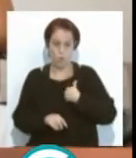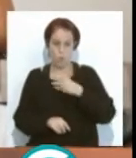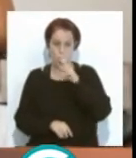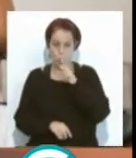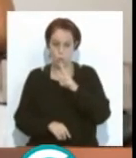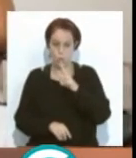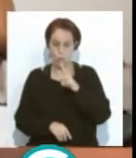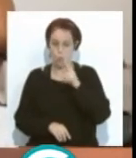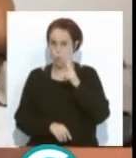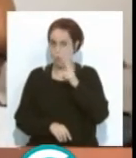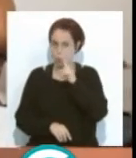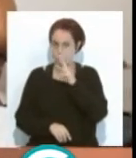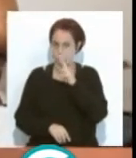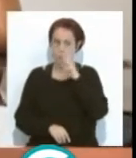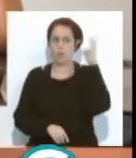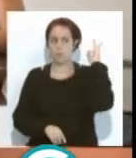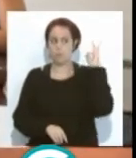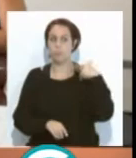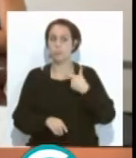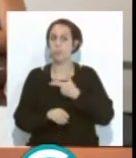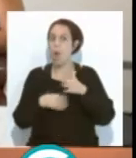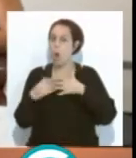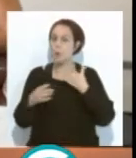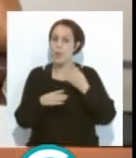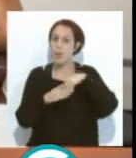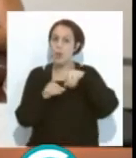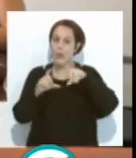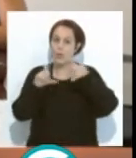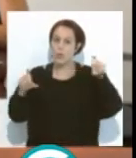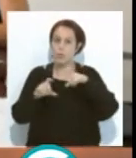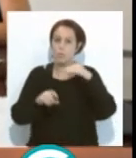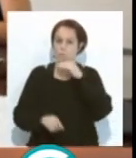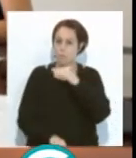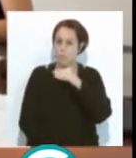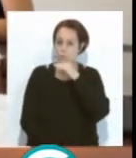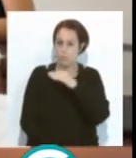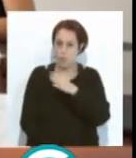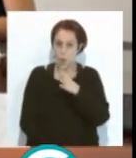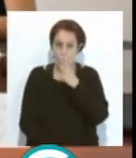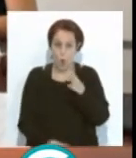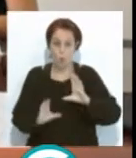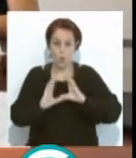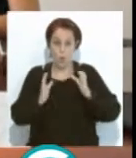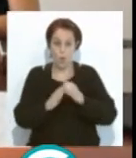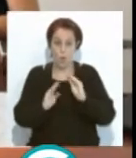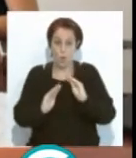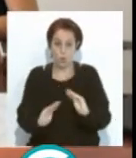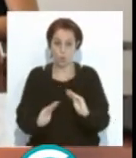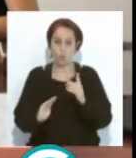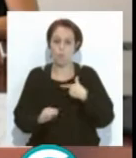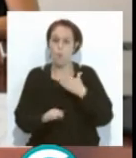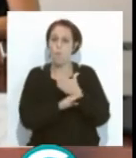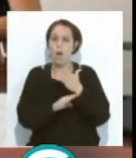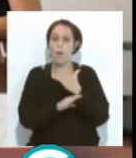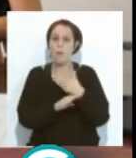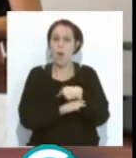años, cuando un autor y miembro del patronato se enfada en cuarto porque, nada, su agrupación no va a verla mucha gente y